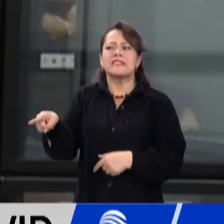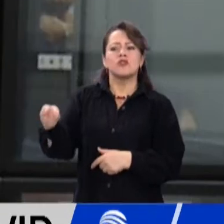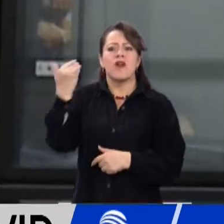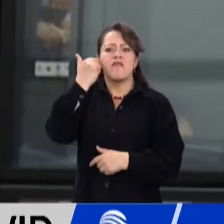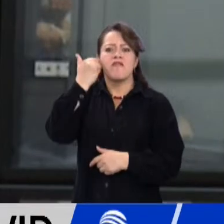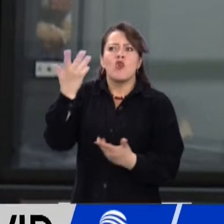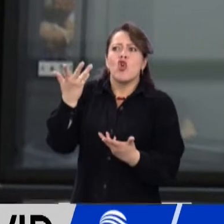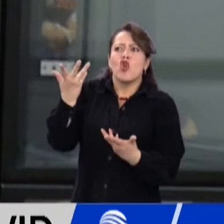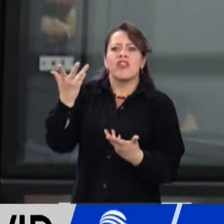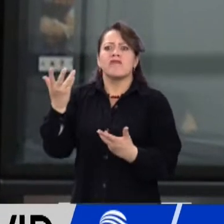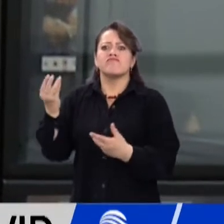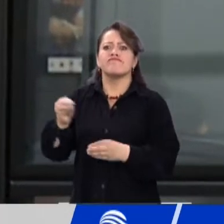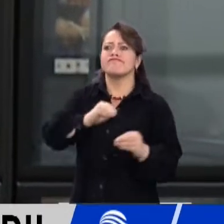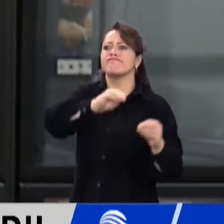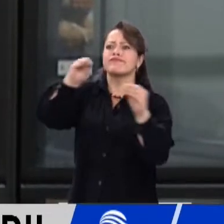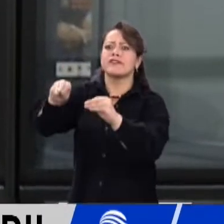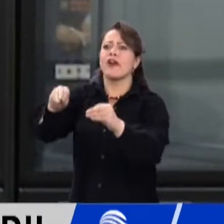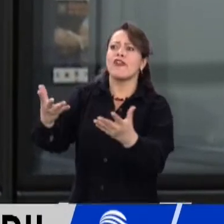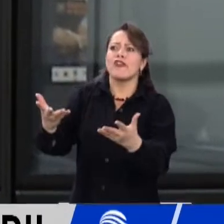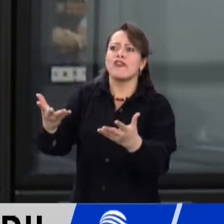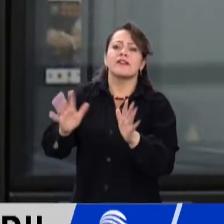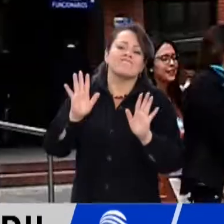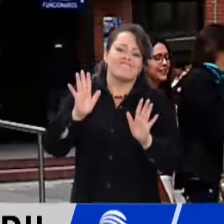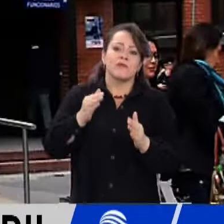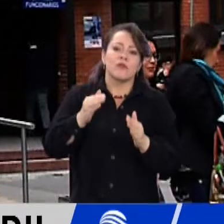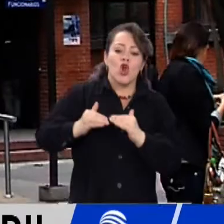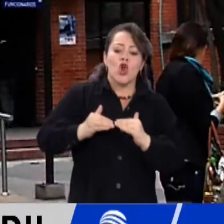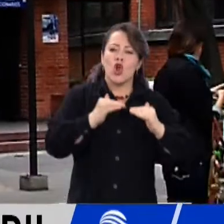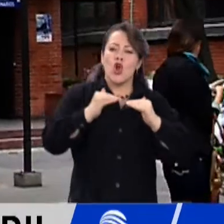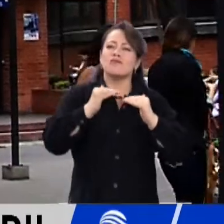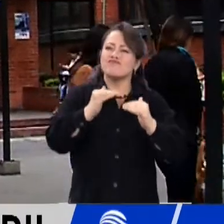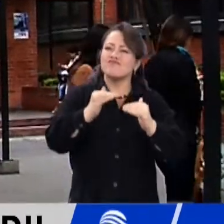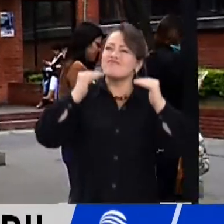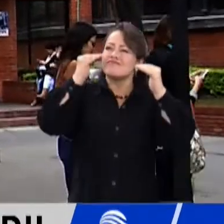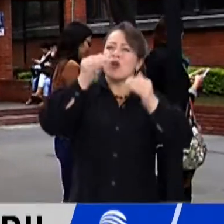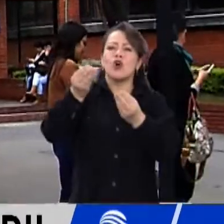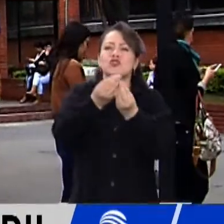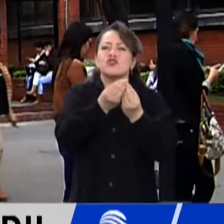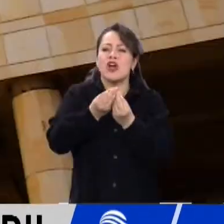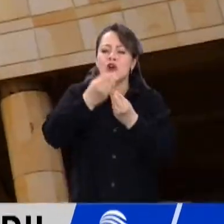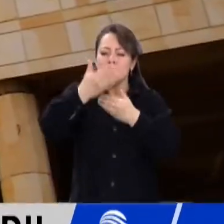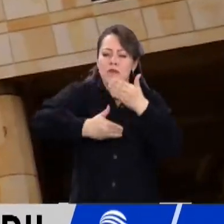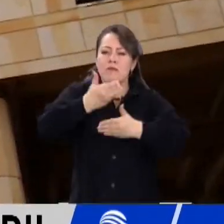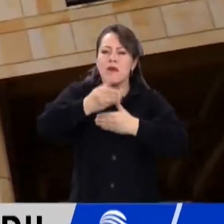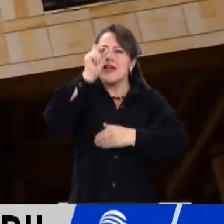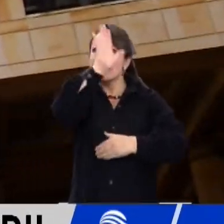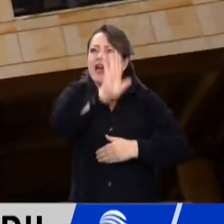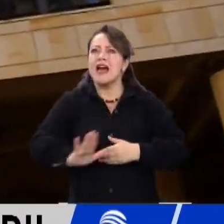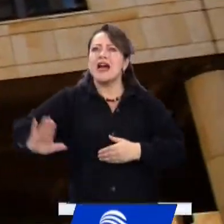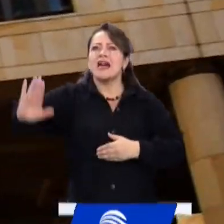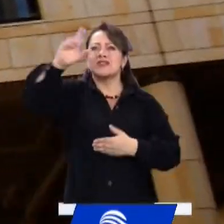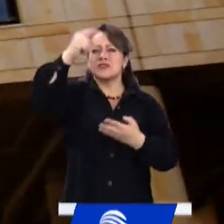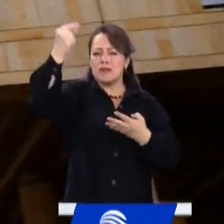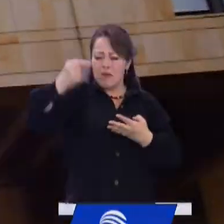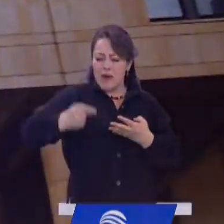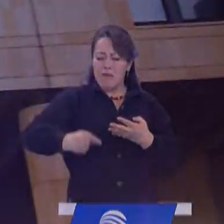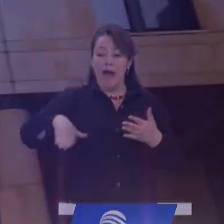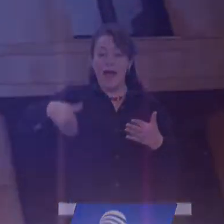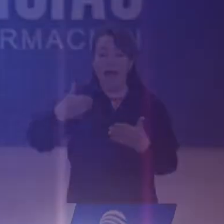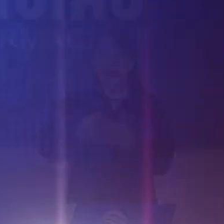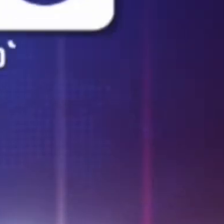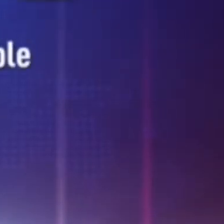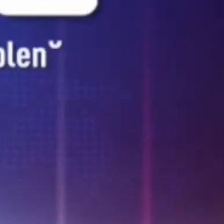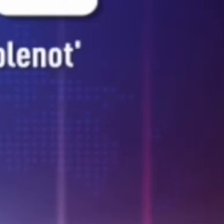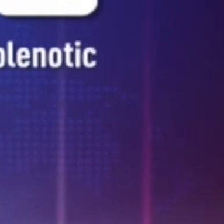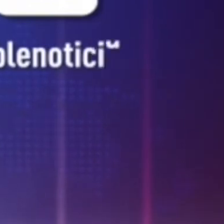representa. El Consejo Superior de la Judicatura informó que la suspensión de los términos procesales a nivel nacional se extenderá hasta el 3 de abril.